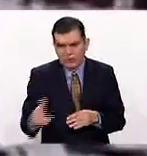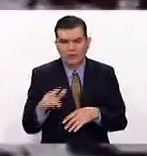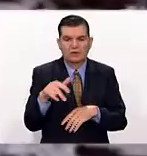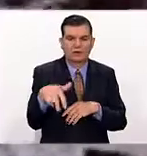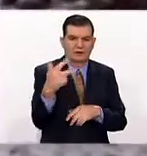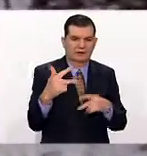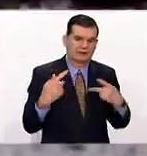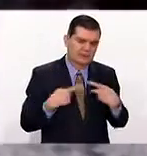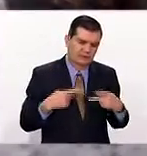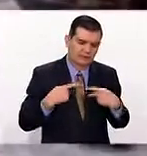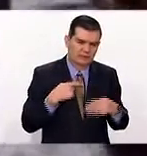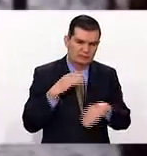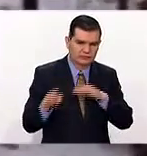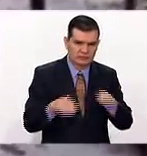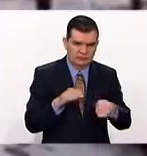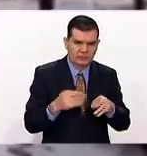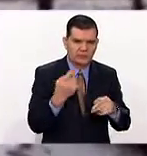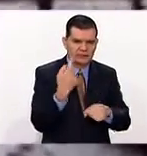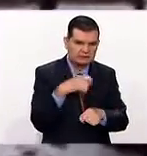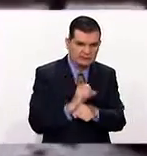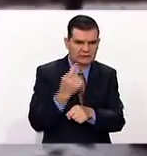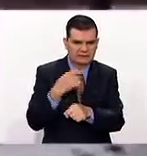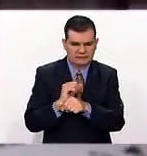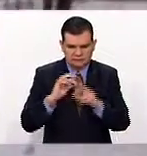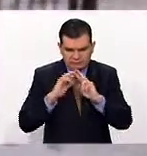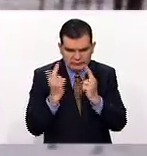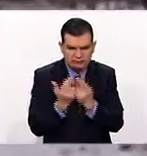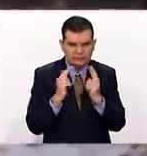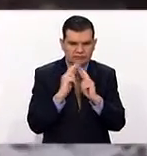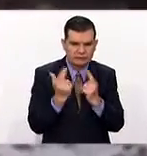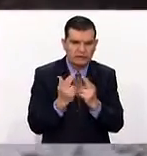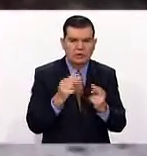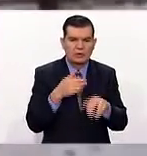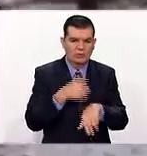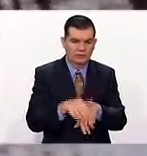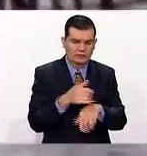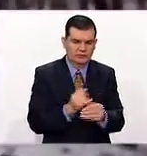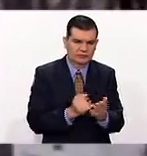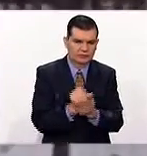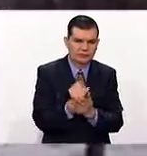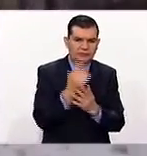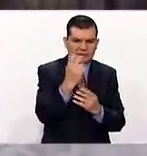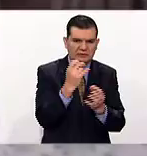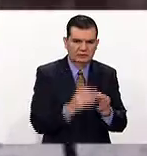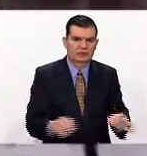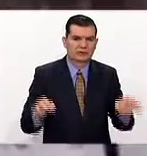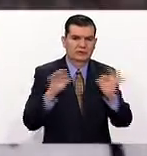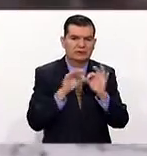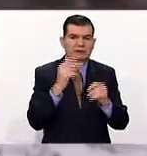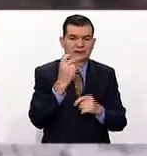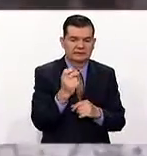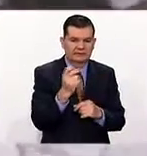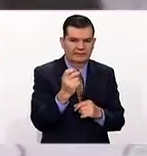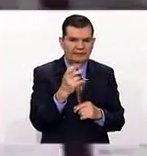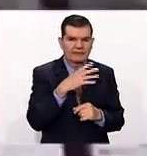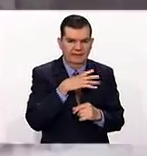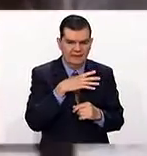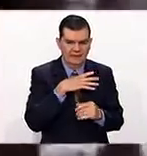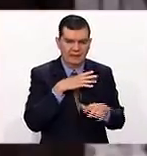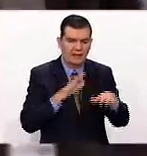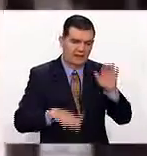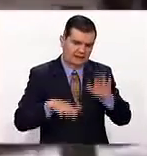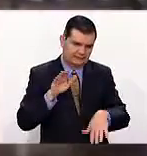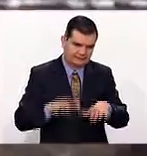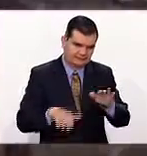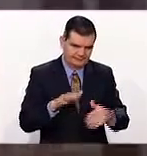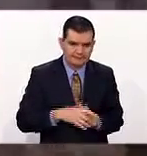semanas se reúne el comité y este es el número oficial. Claro. ¿Por qué es importante aquí? Hay veces que